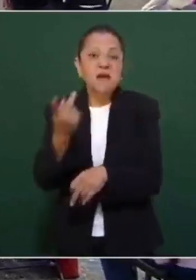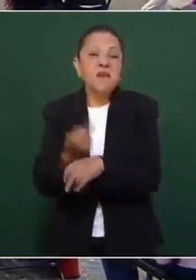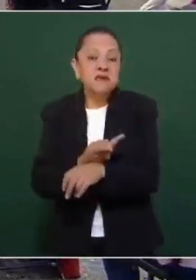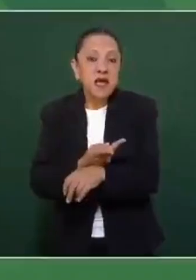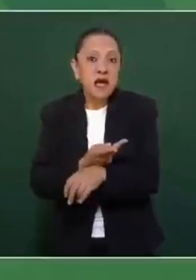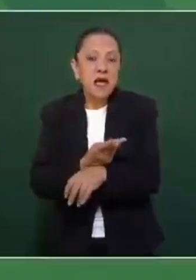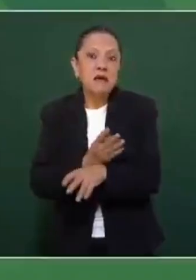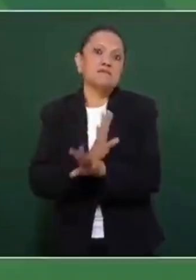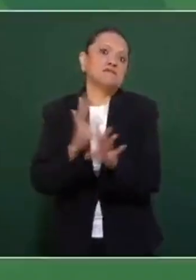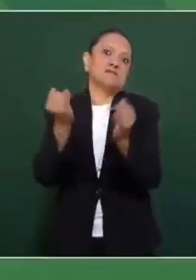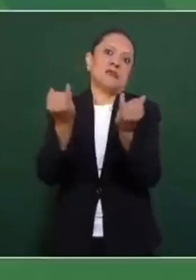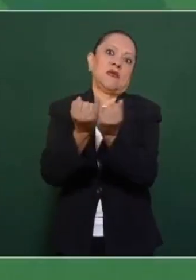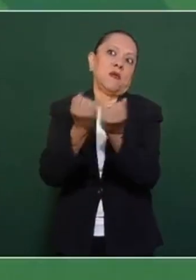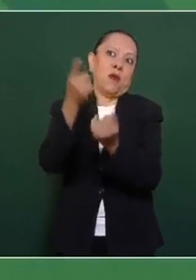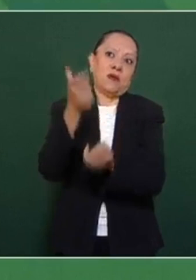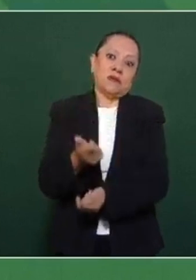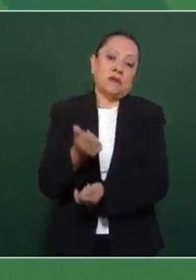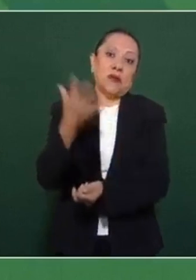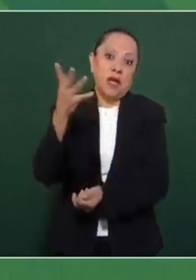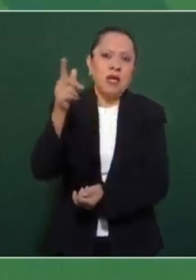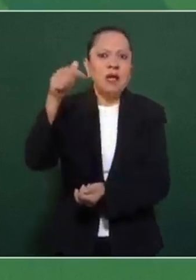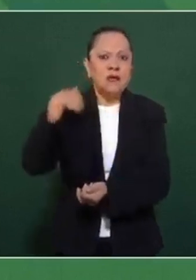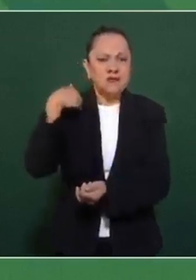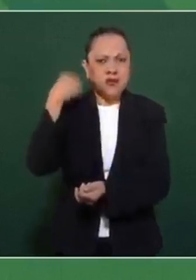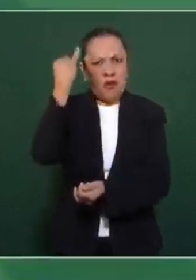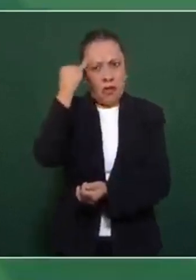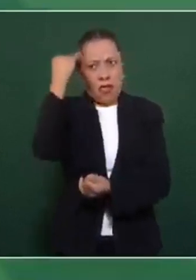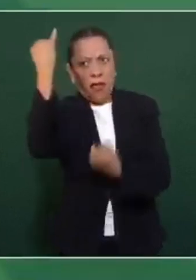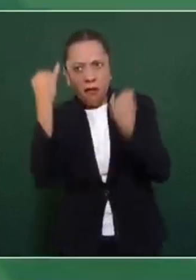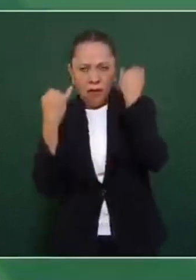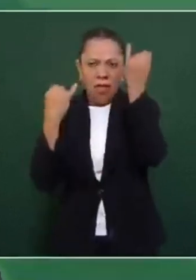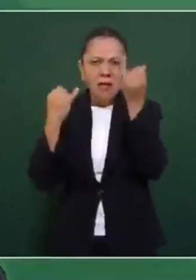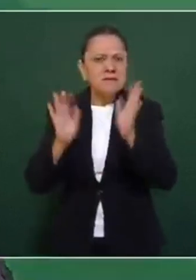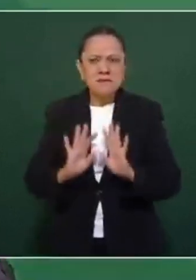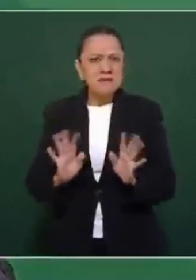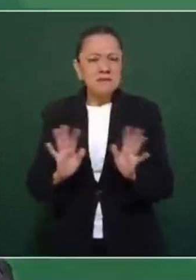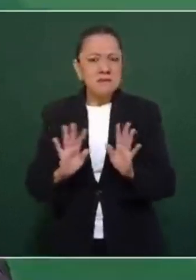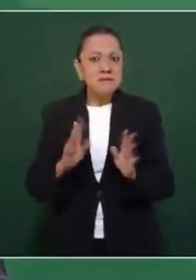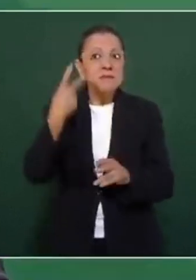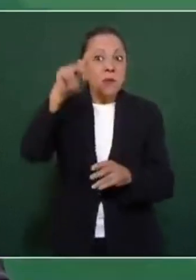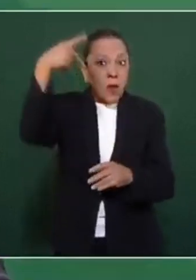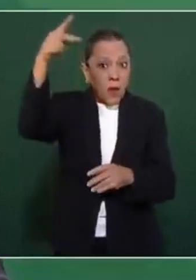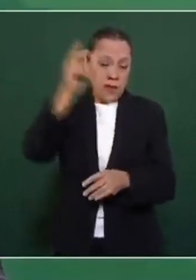No estoy inventando nada, como allá dominan esas empresas,